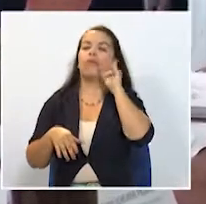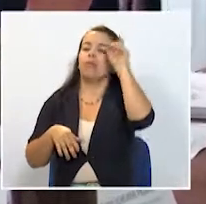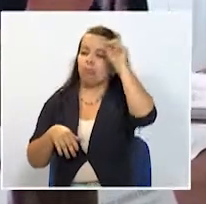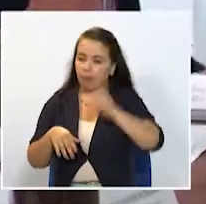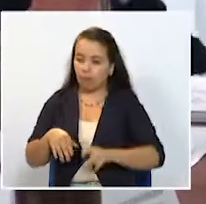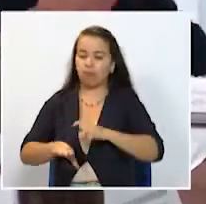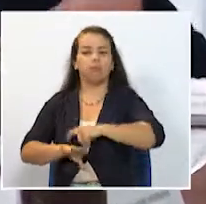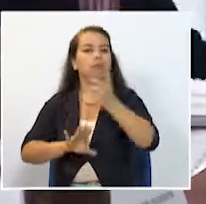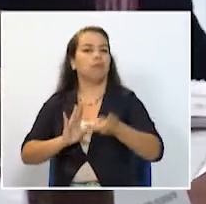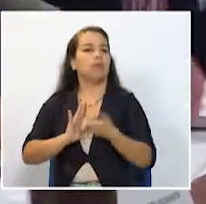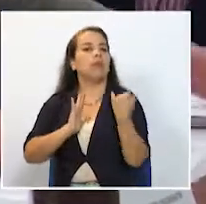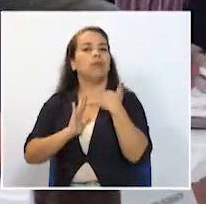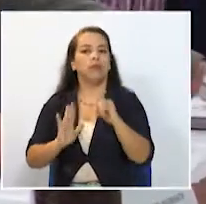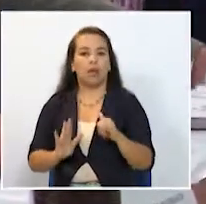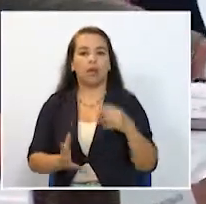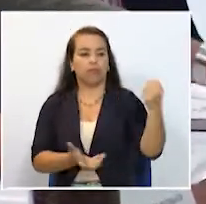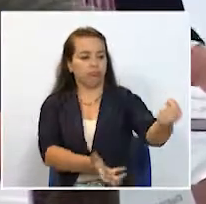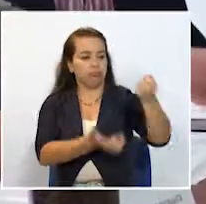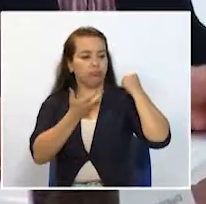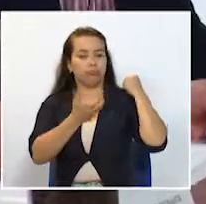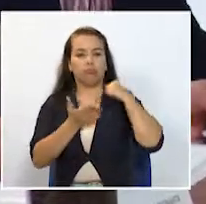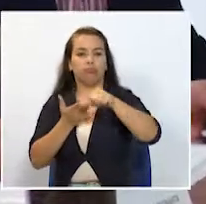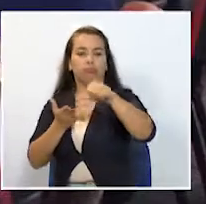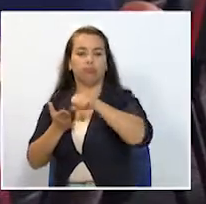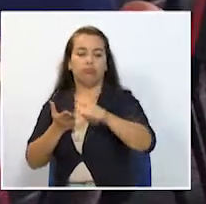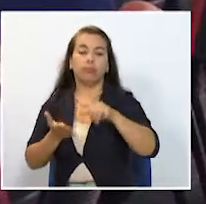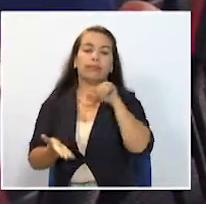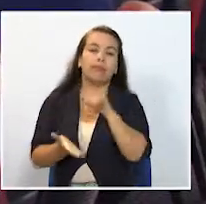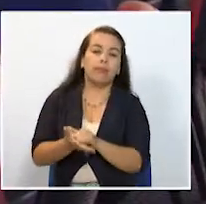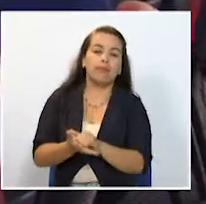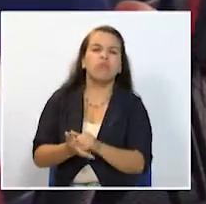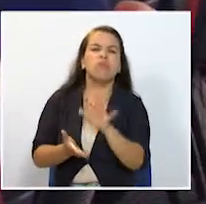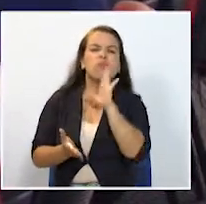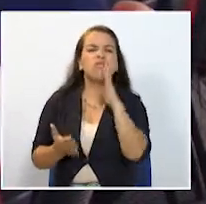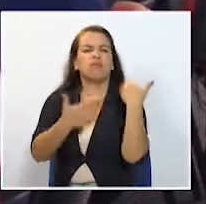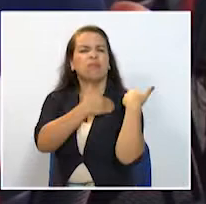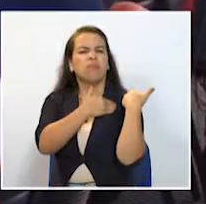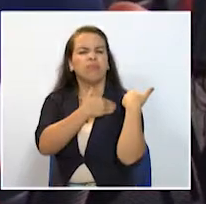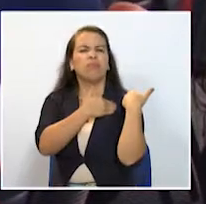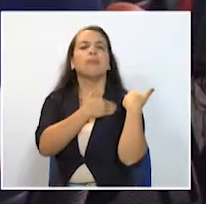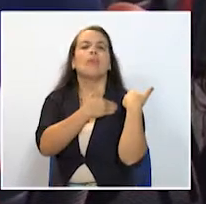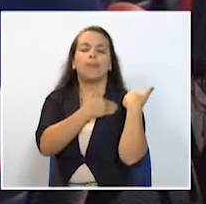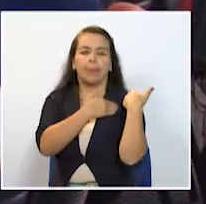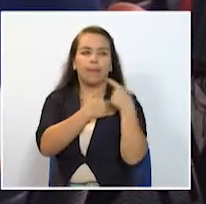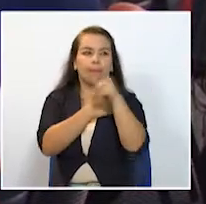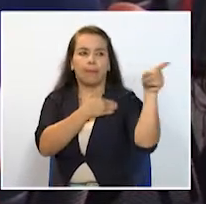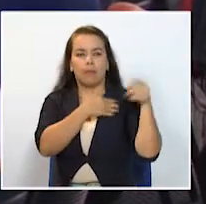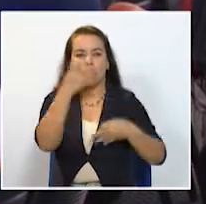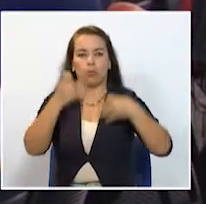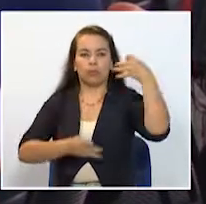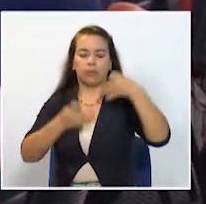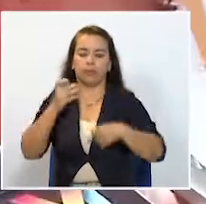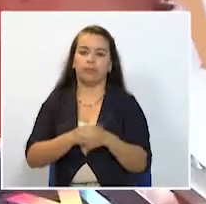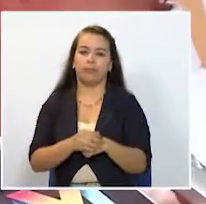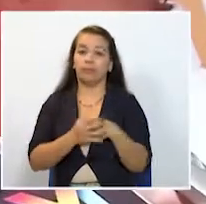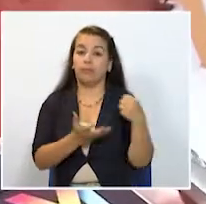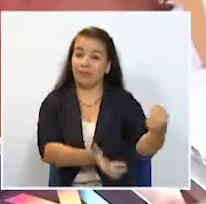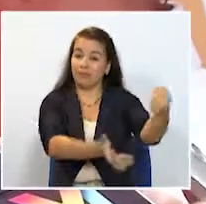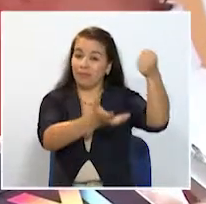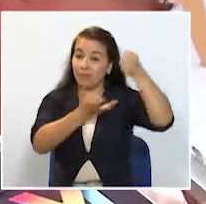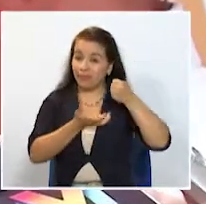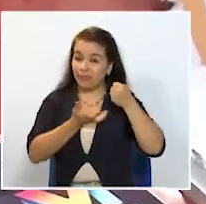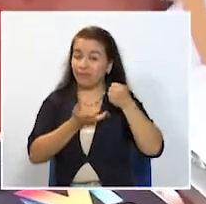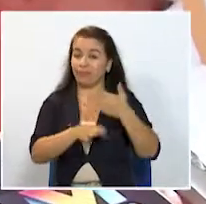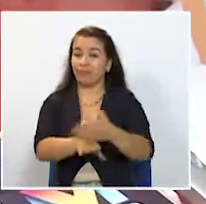porque ya recuperó los dineros de inversión, pero eso lo debe resolver la justicia. Que los dineros que viene recaudando